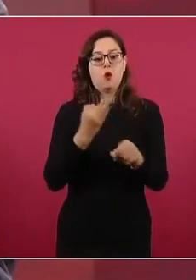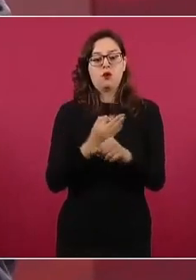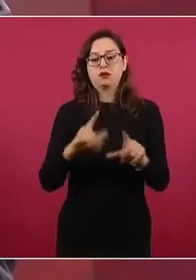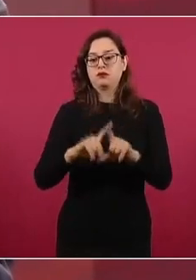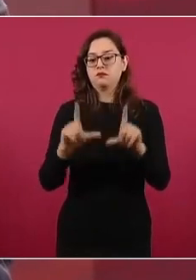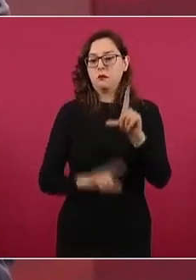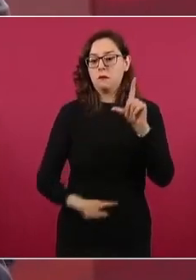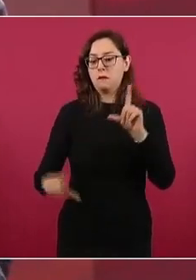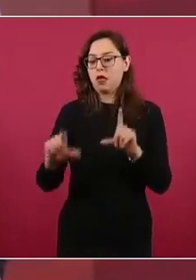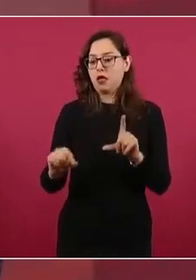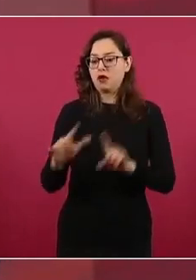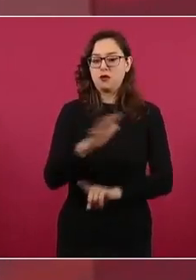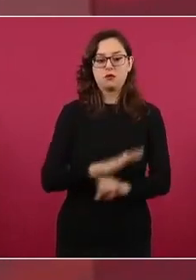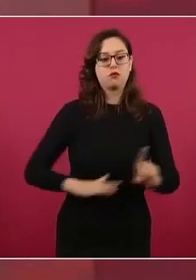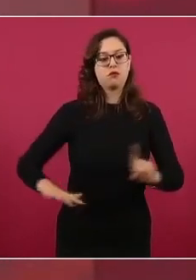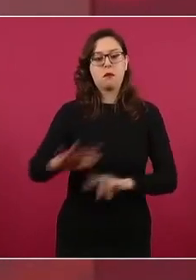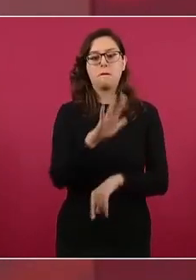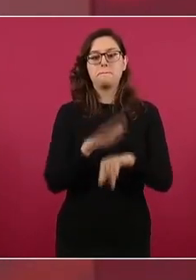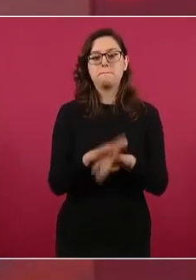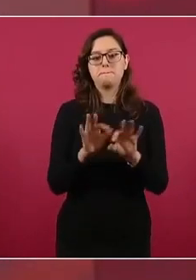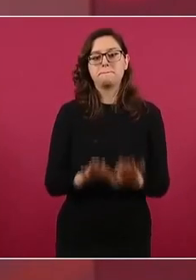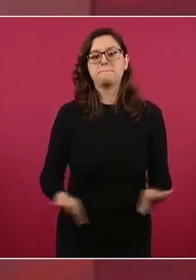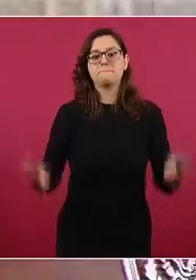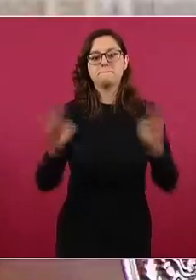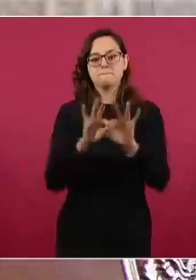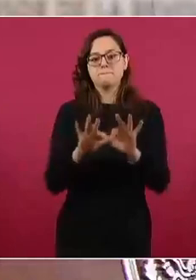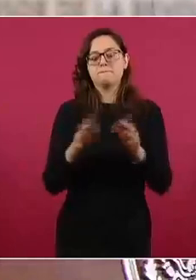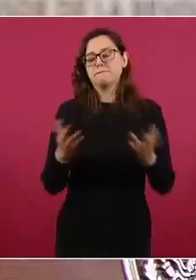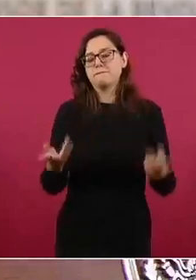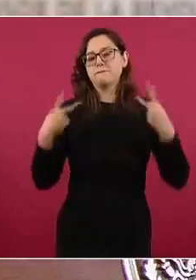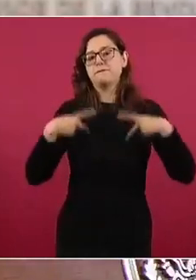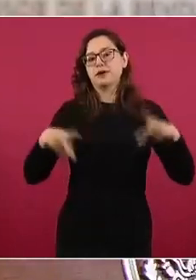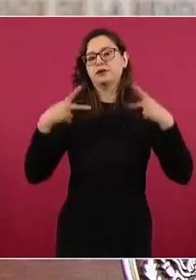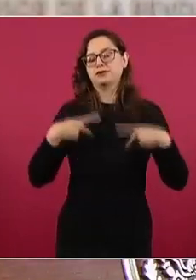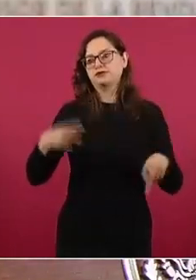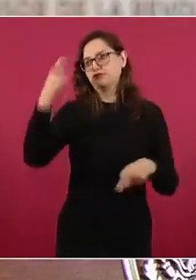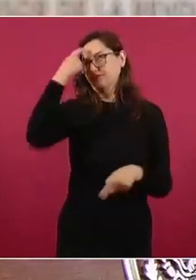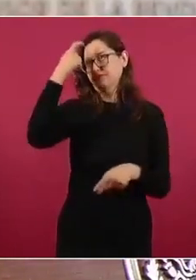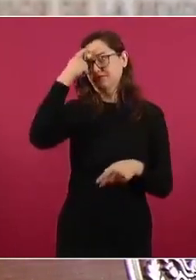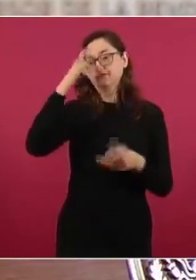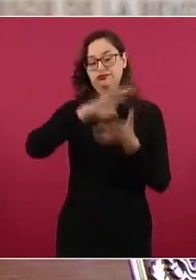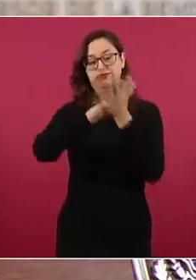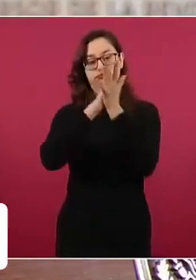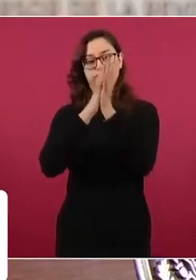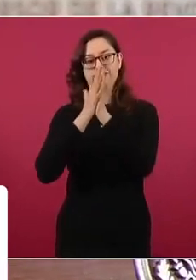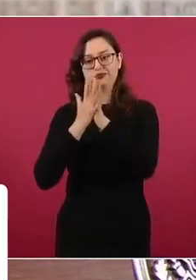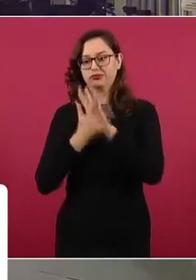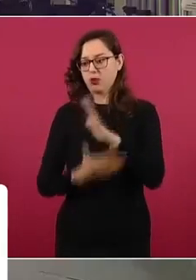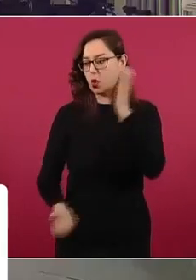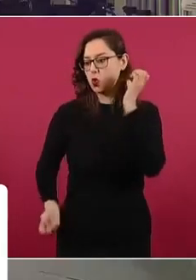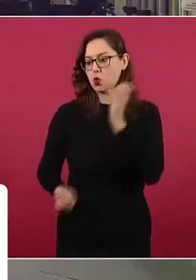en estos tiempos, son de los cambios más importantes, pero también